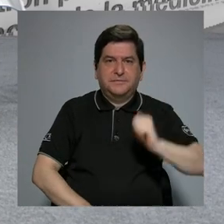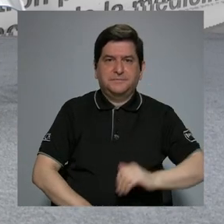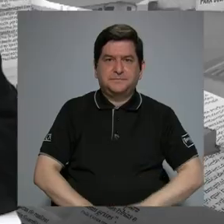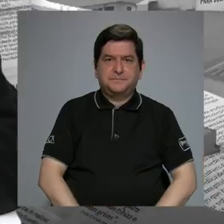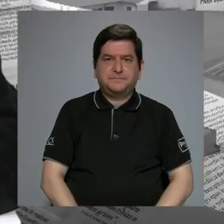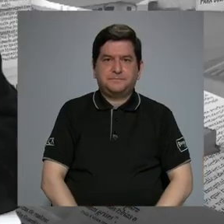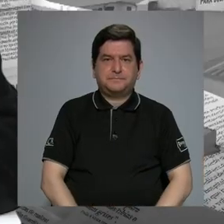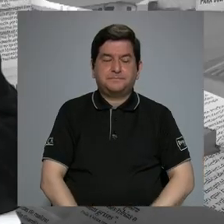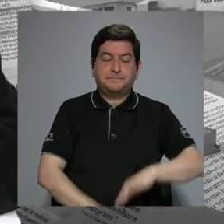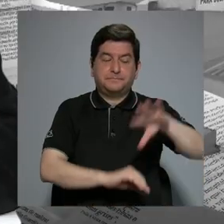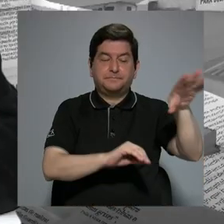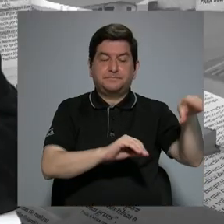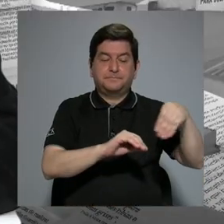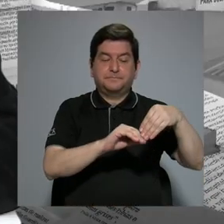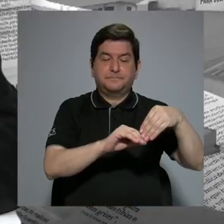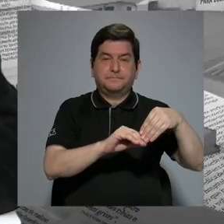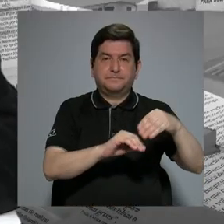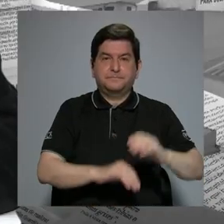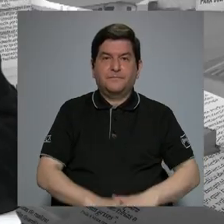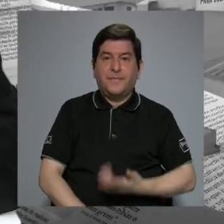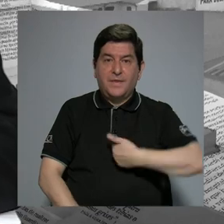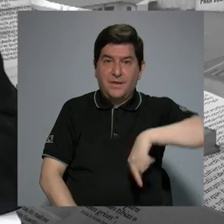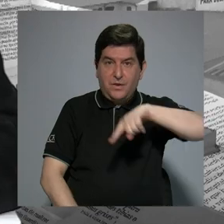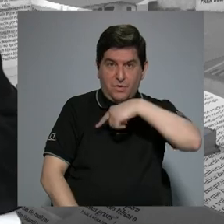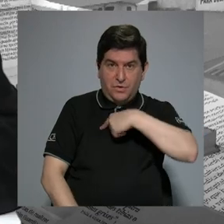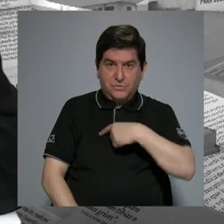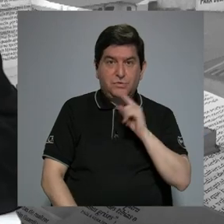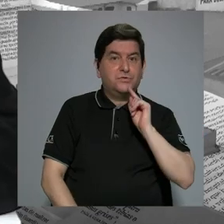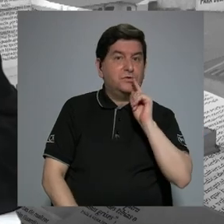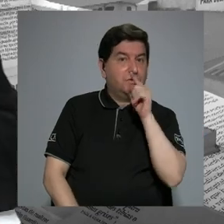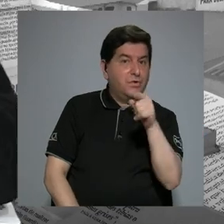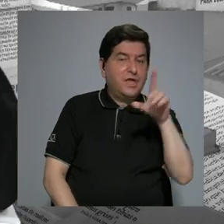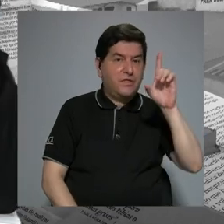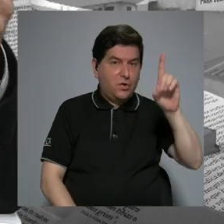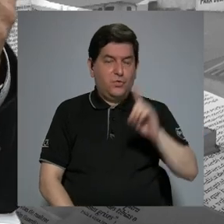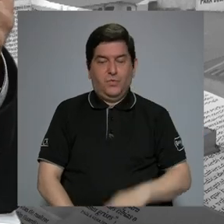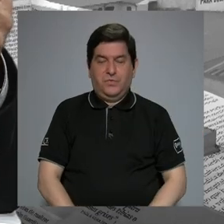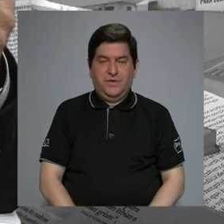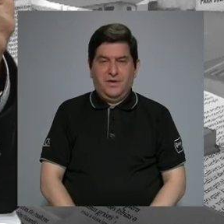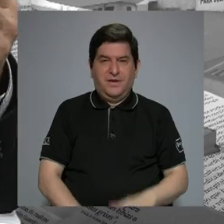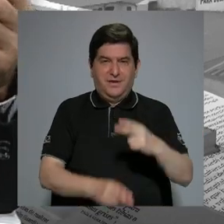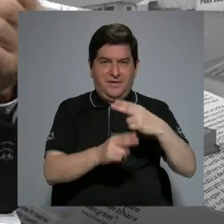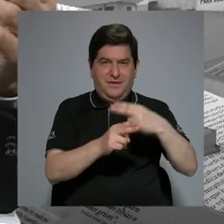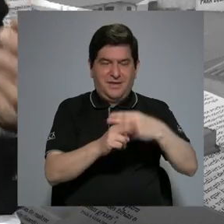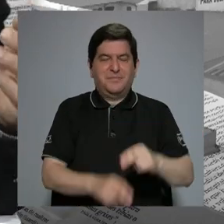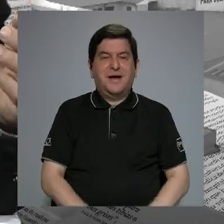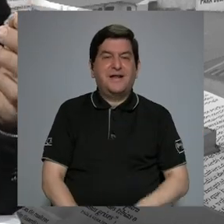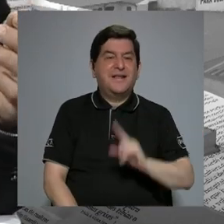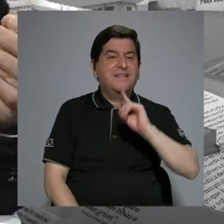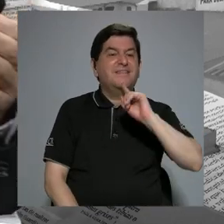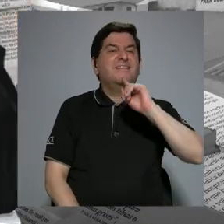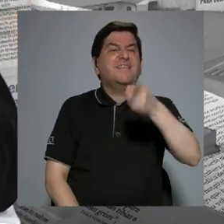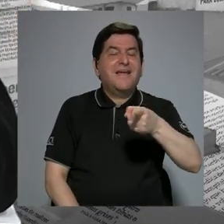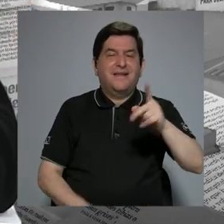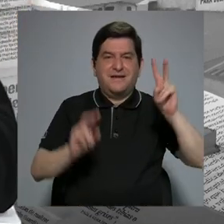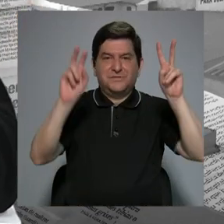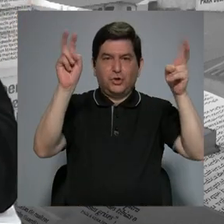Por otro lado, hemos hecho lo que bien decía Dunita, lo que llamamos declaraciones.